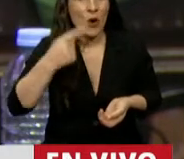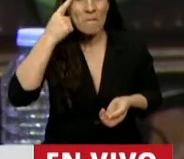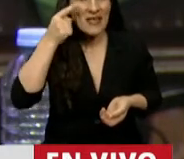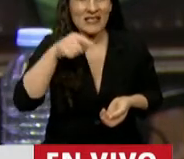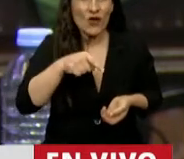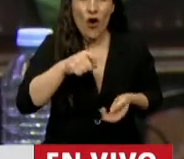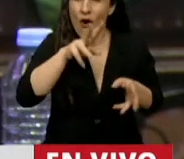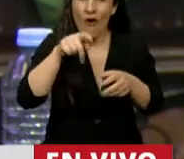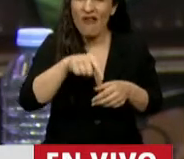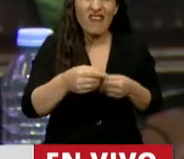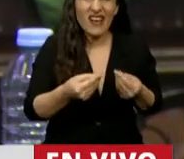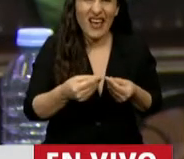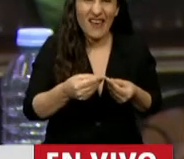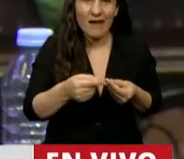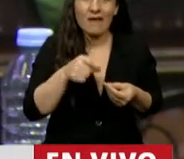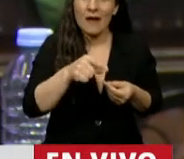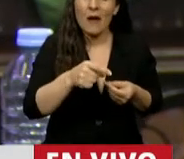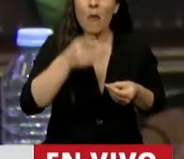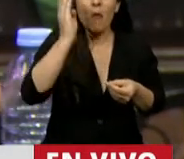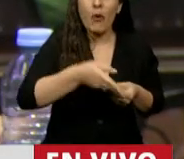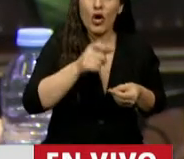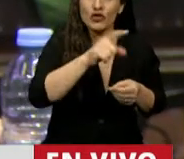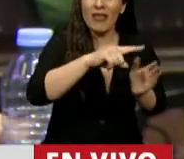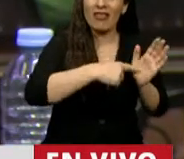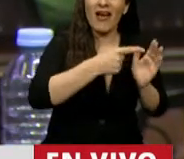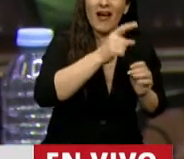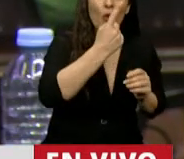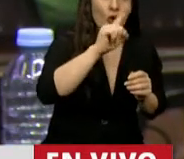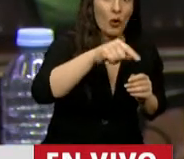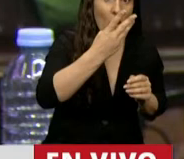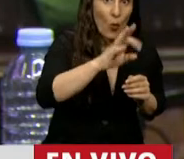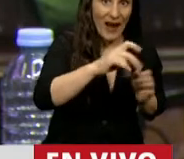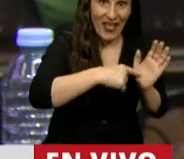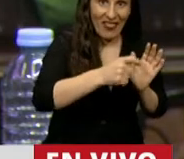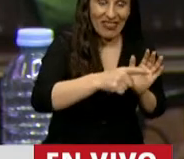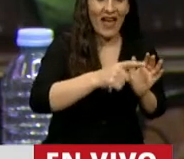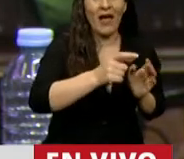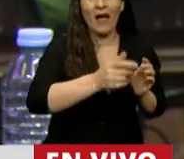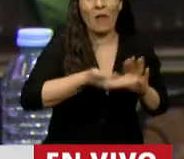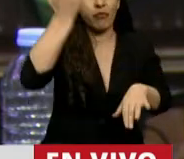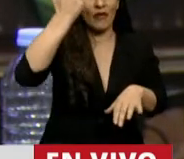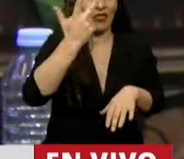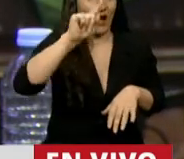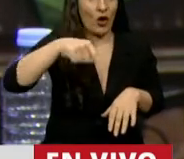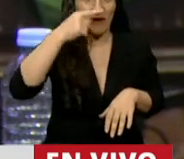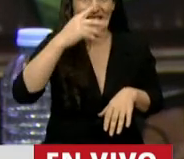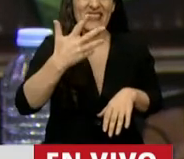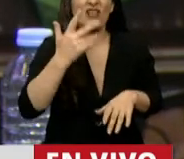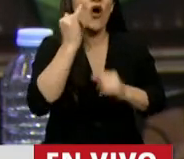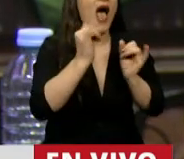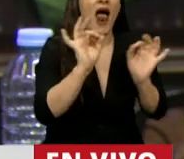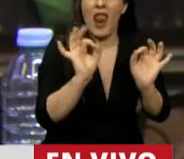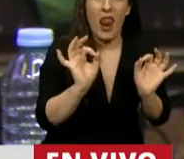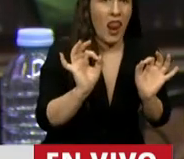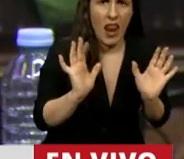neurálgico es que vino a triplicar ese porcentaje del 1,40 y lo llevó al 3,75 sin argumentación